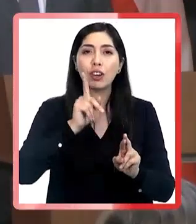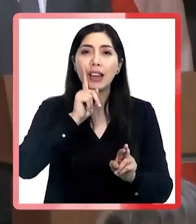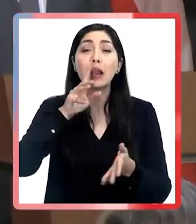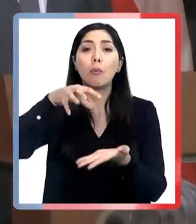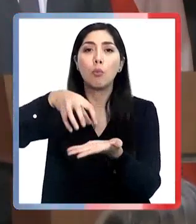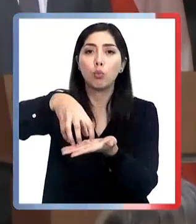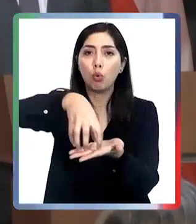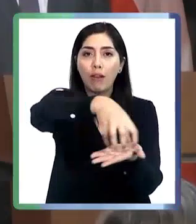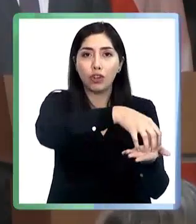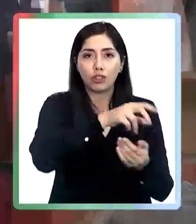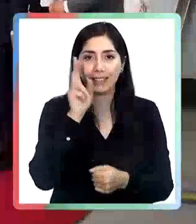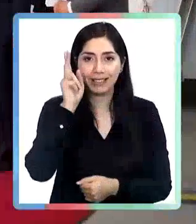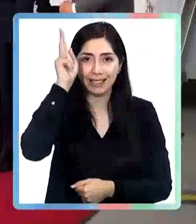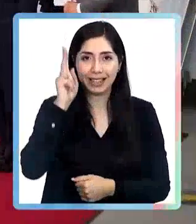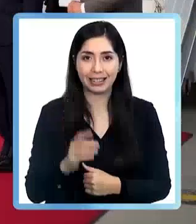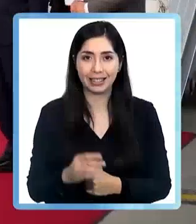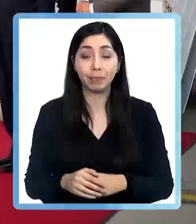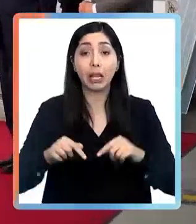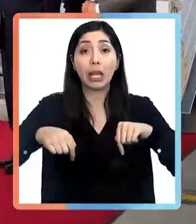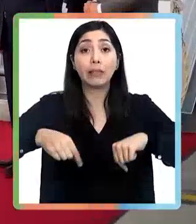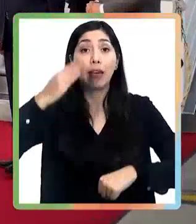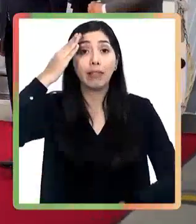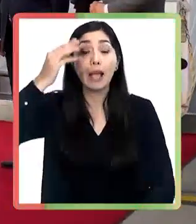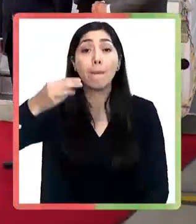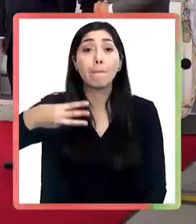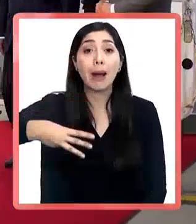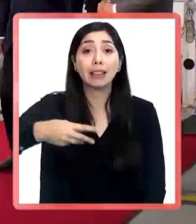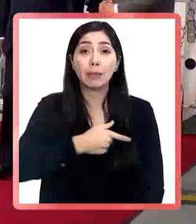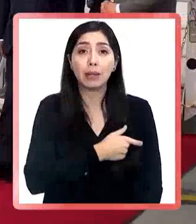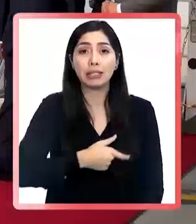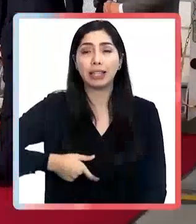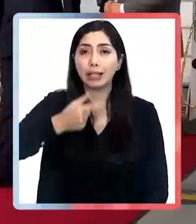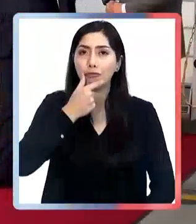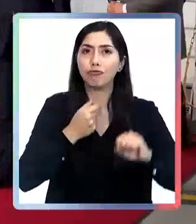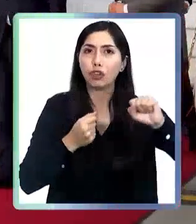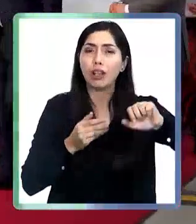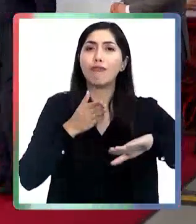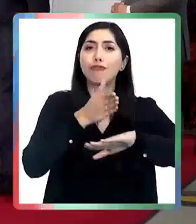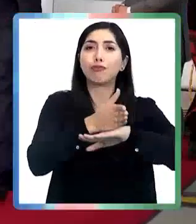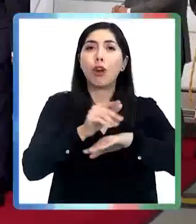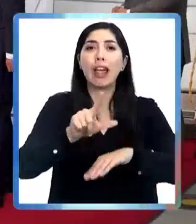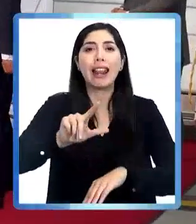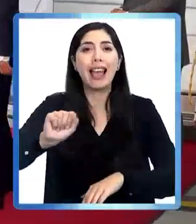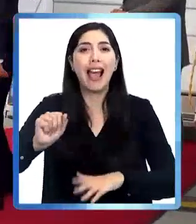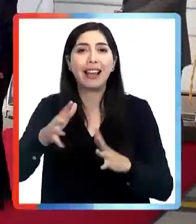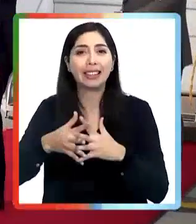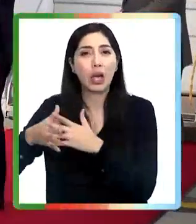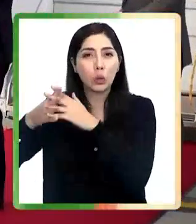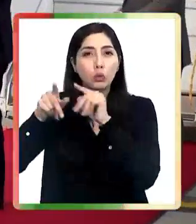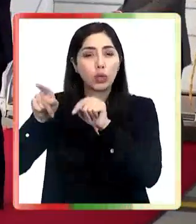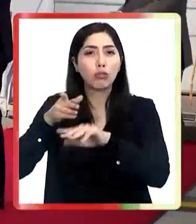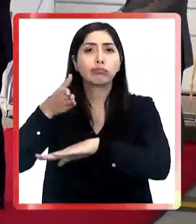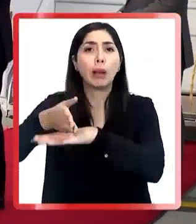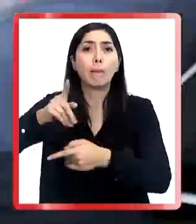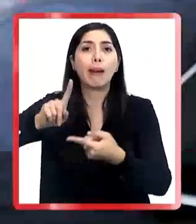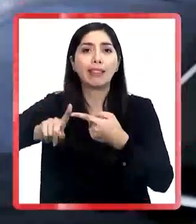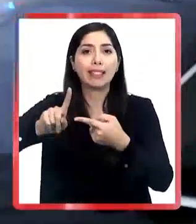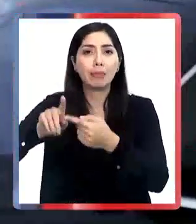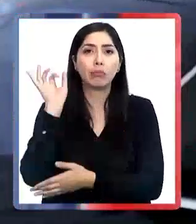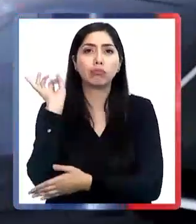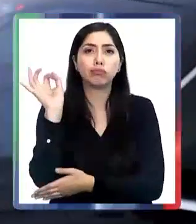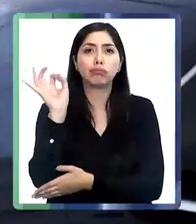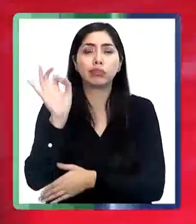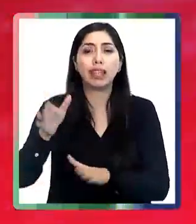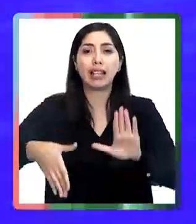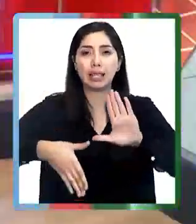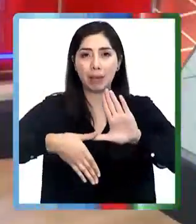los pueblos indígenas. Este martes el presidente Boric estará en Los Ángeles, Estados Unidos para participar de la cumbre de